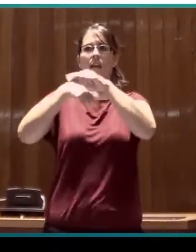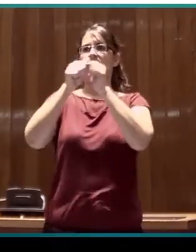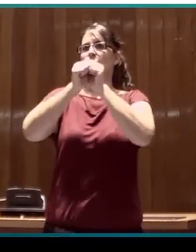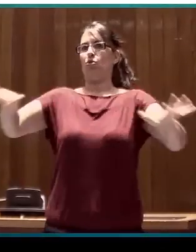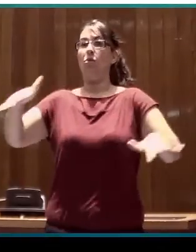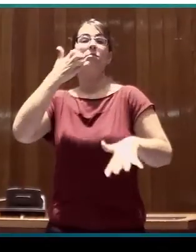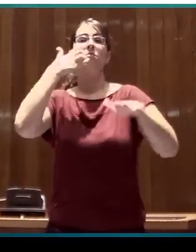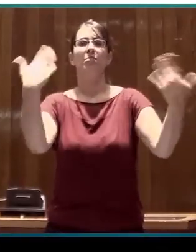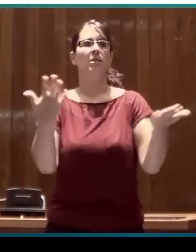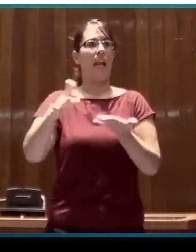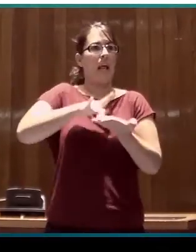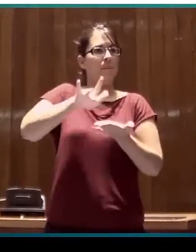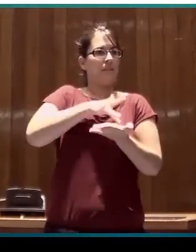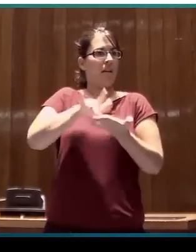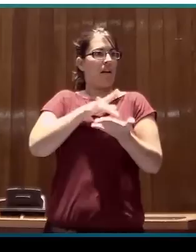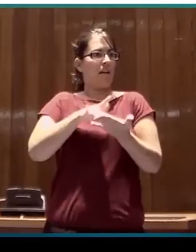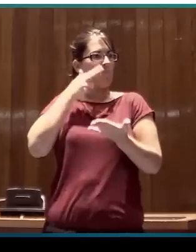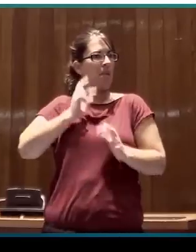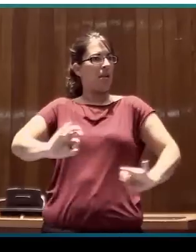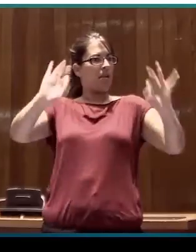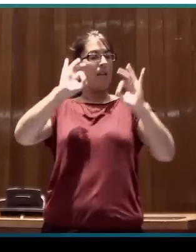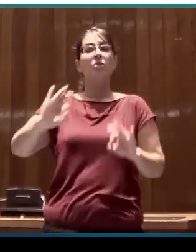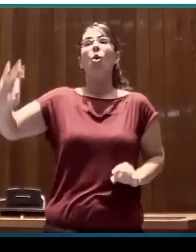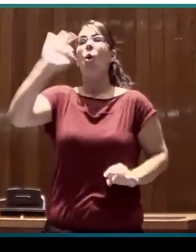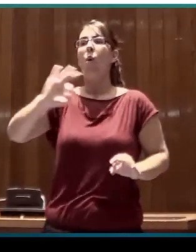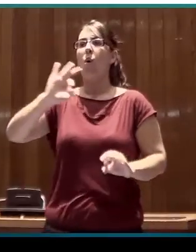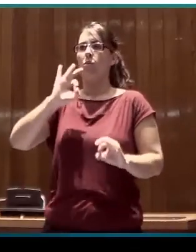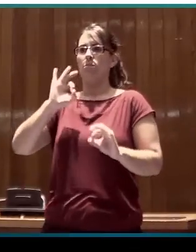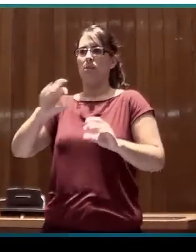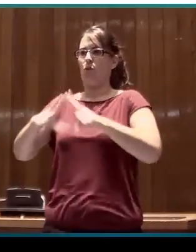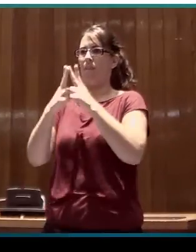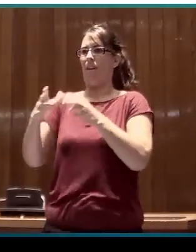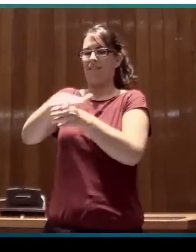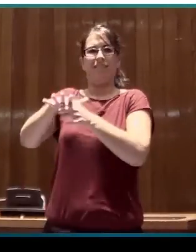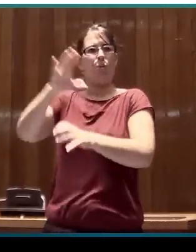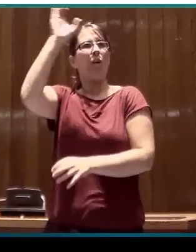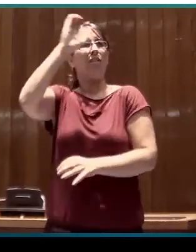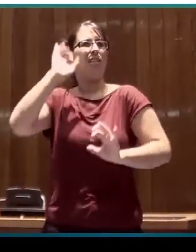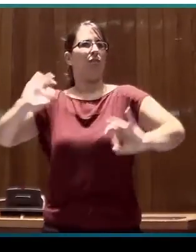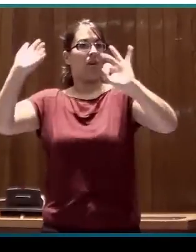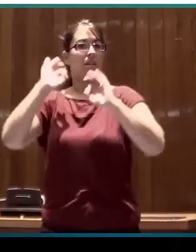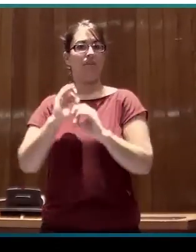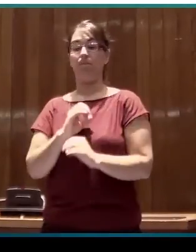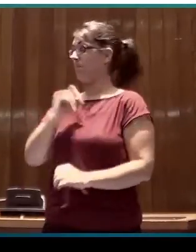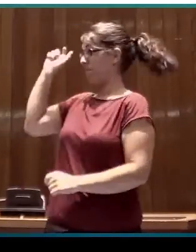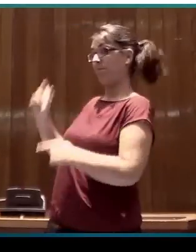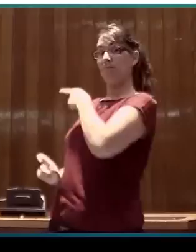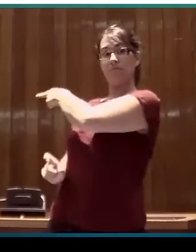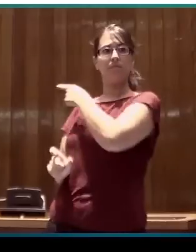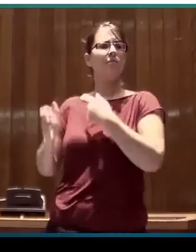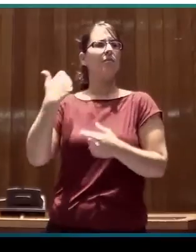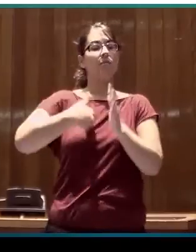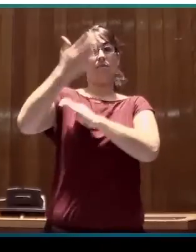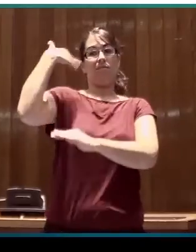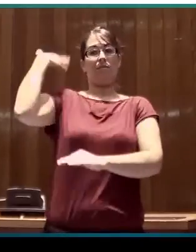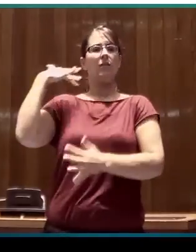especializadas o las sociedades científicas específicas. Giuseppe, tras licenciarse en